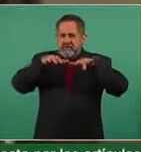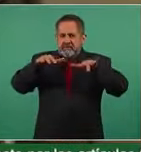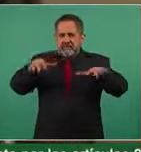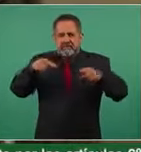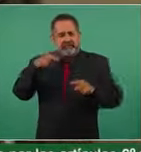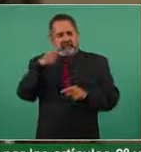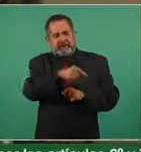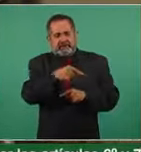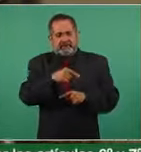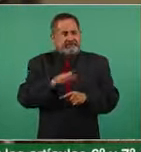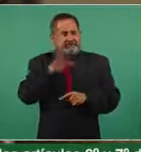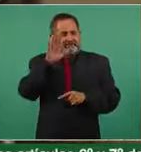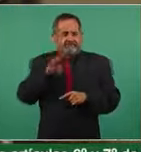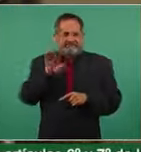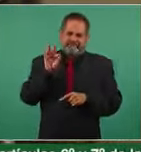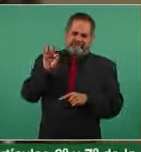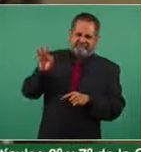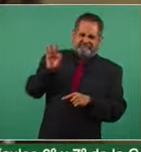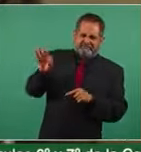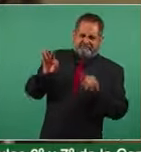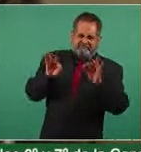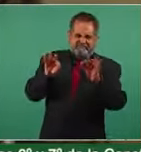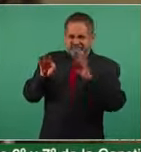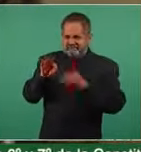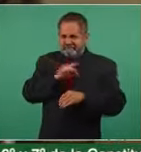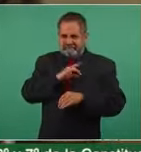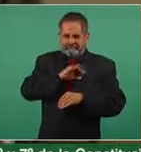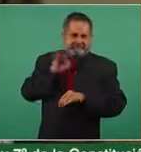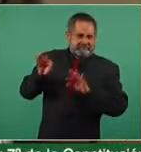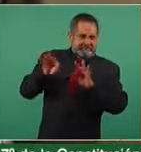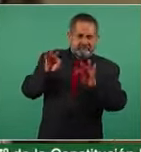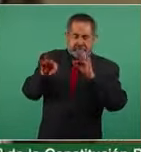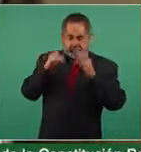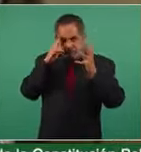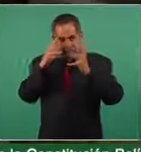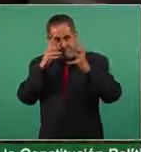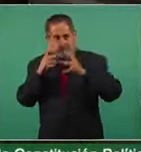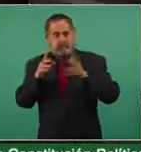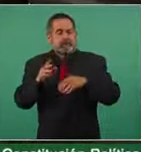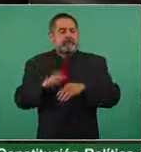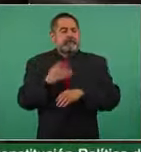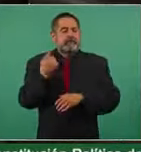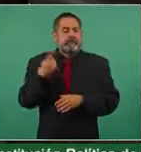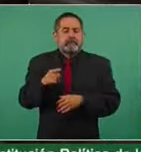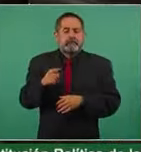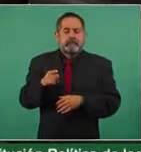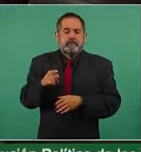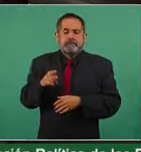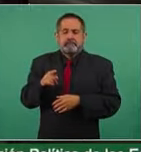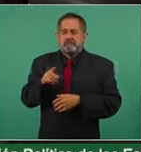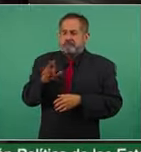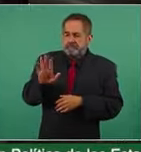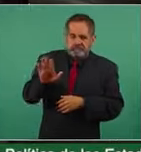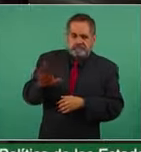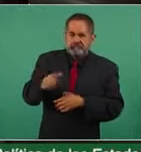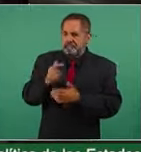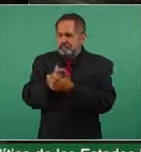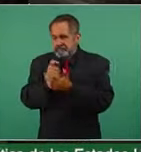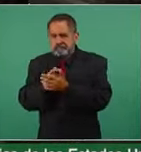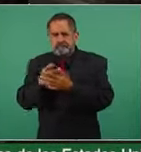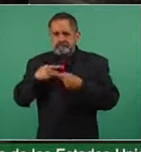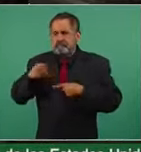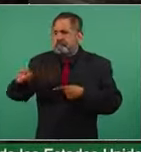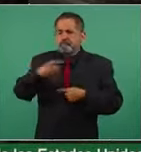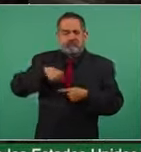como tipo terror psicológico en el Estado de Jalisco para pues amedrentar a la ciudadanía para no